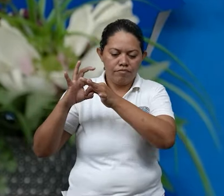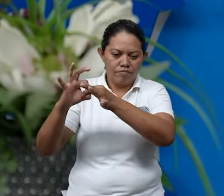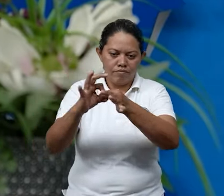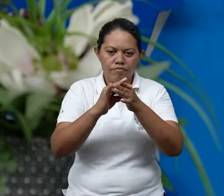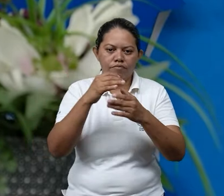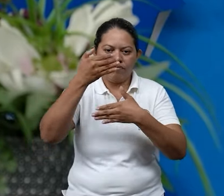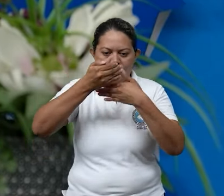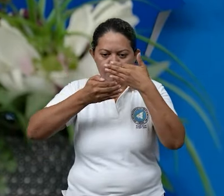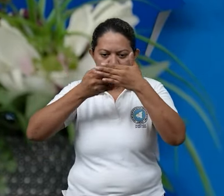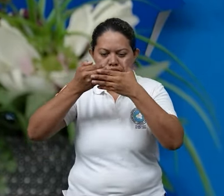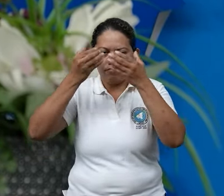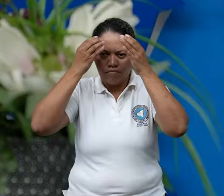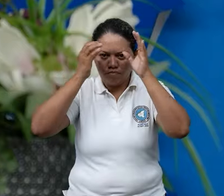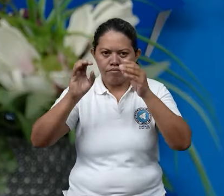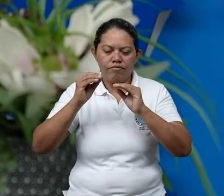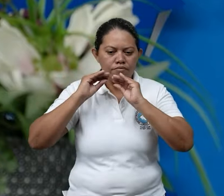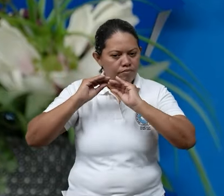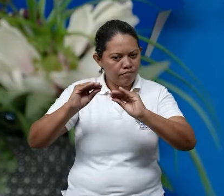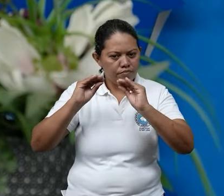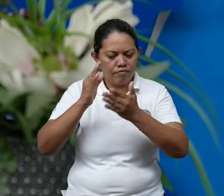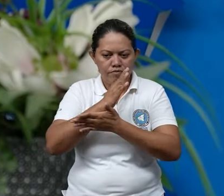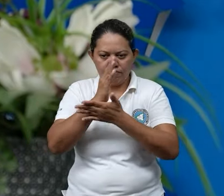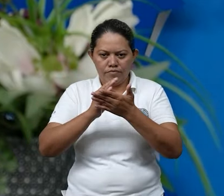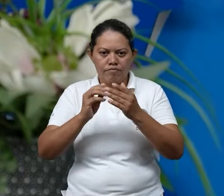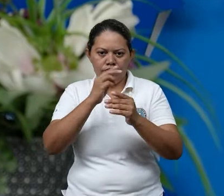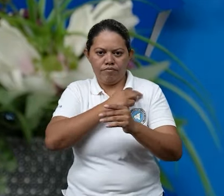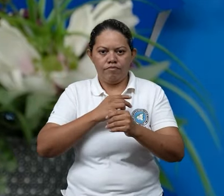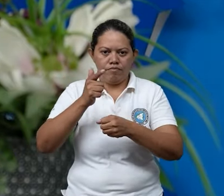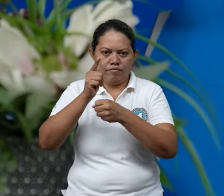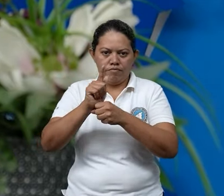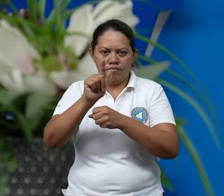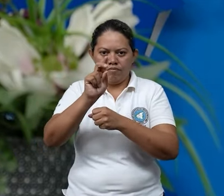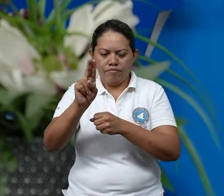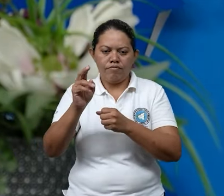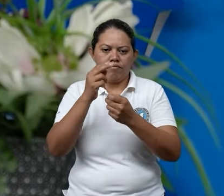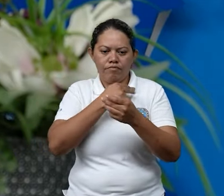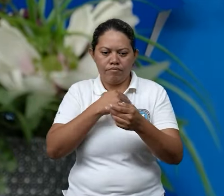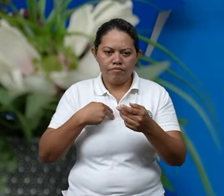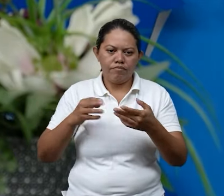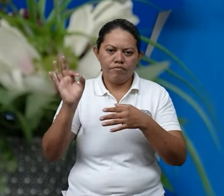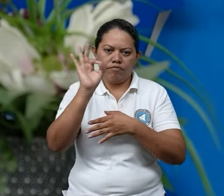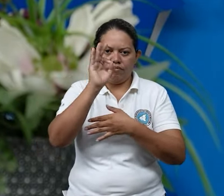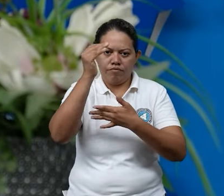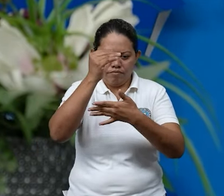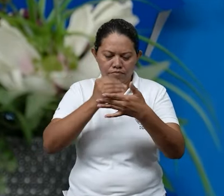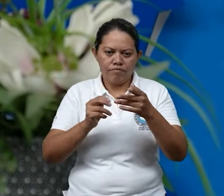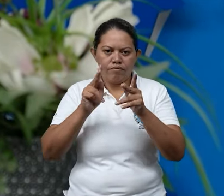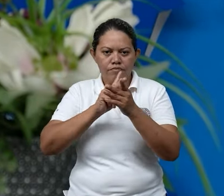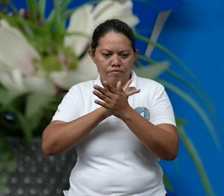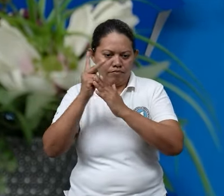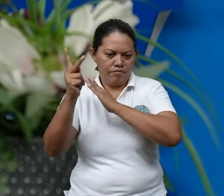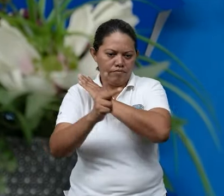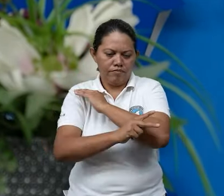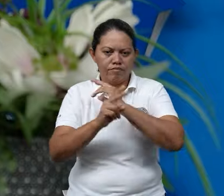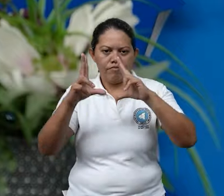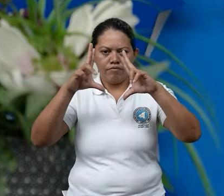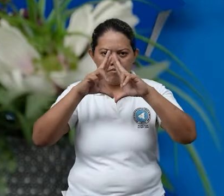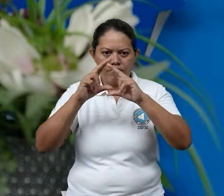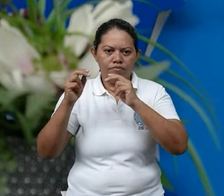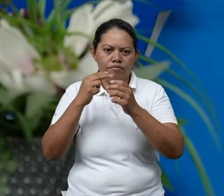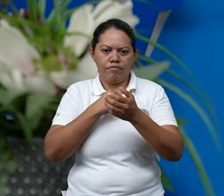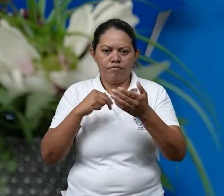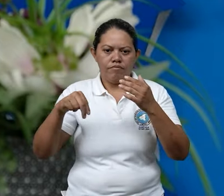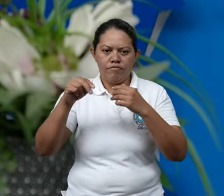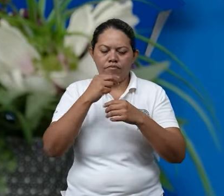construimos una cultura de prevención desde la televisión. Las capacidades que se generan en el país en el tema de la gestión